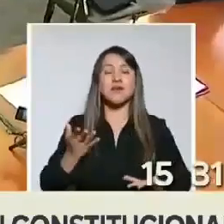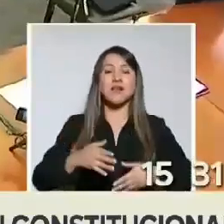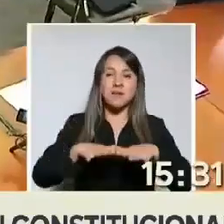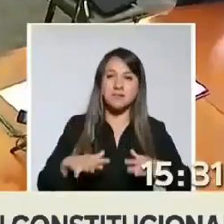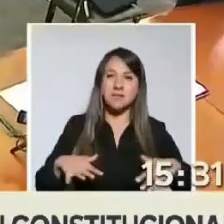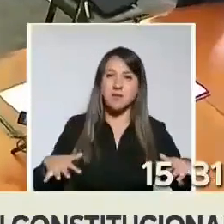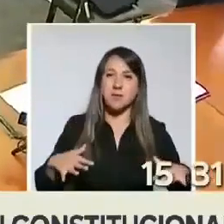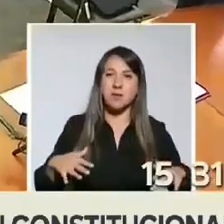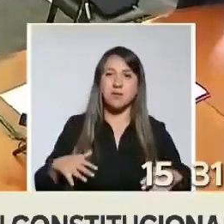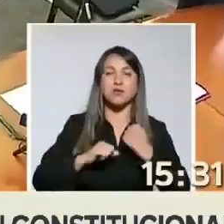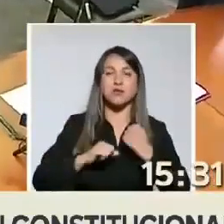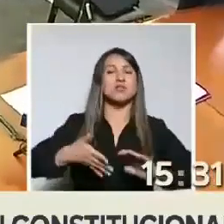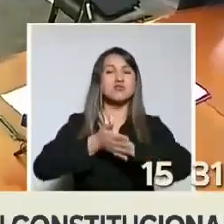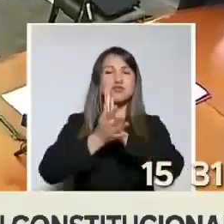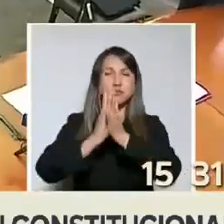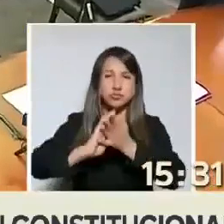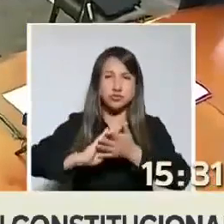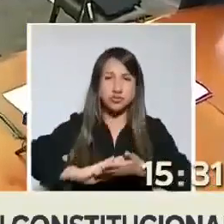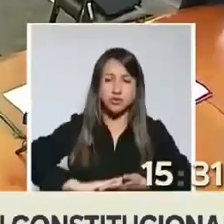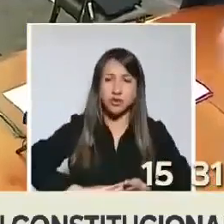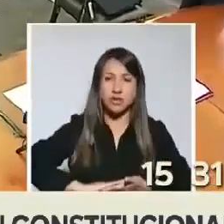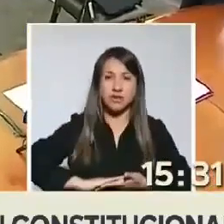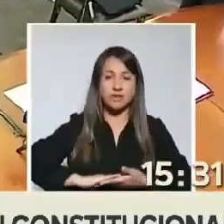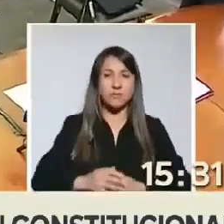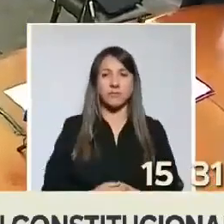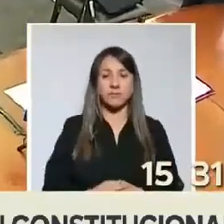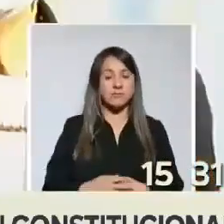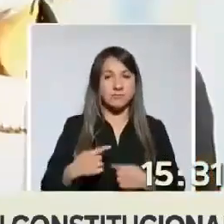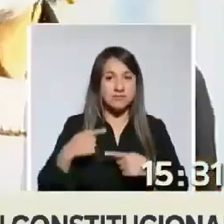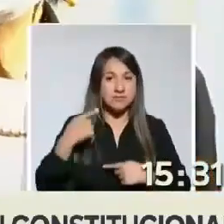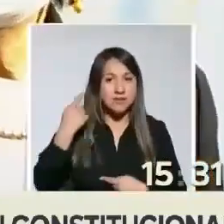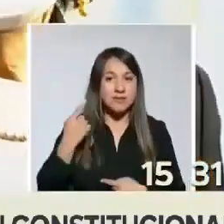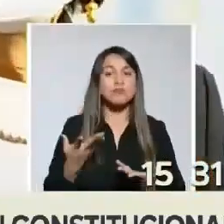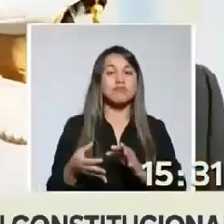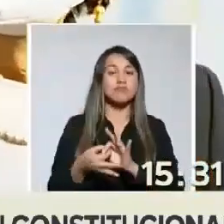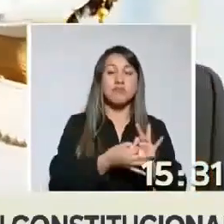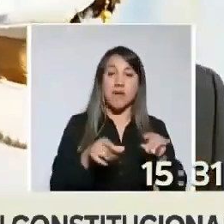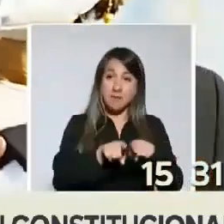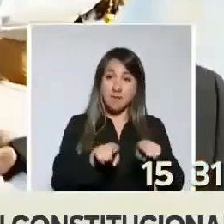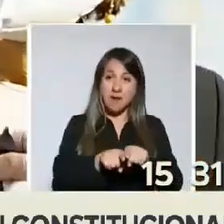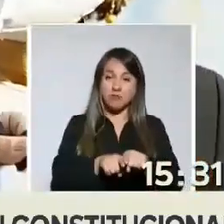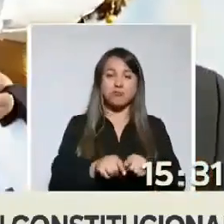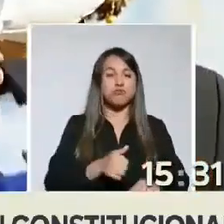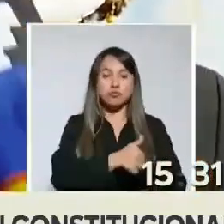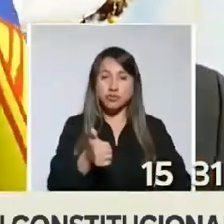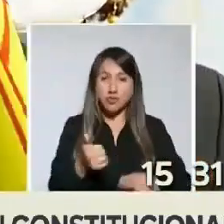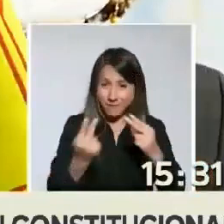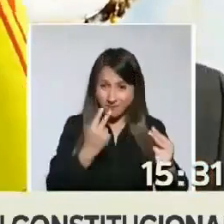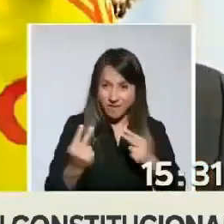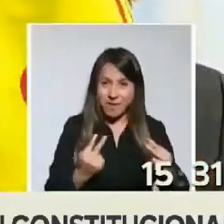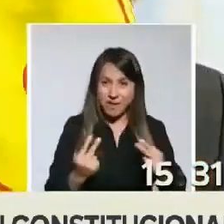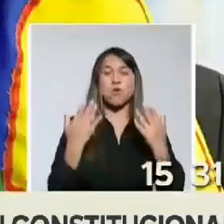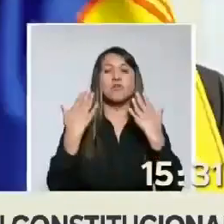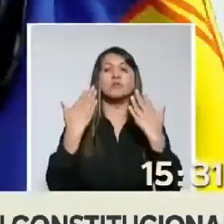contra toda demoniación. Por eso, hermanos, por todos los que están escuchando, un